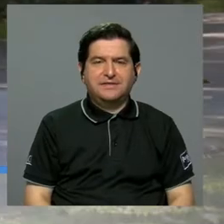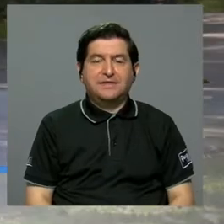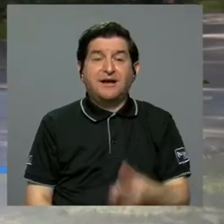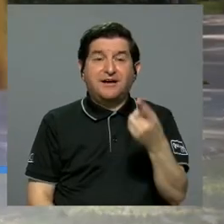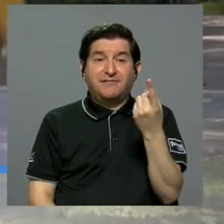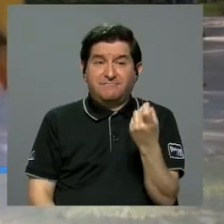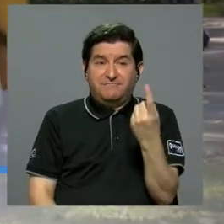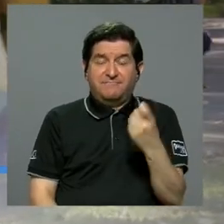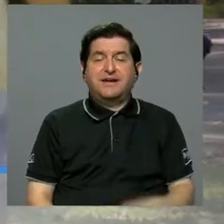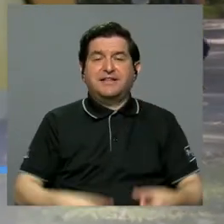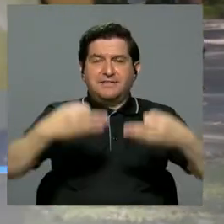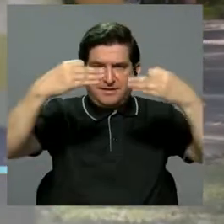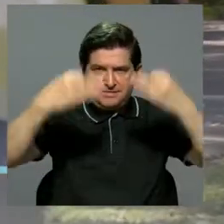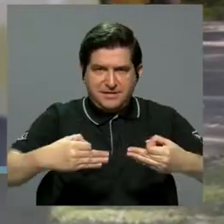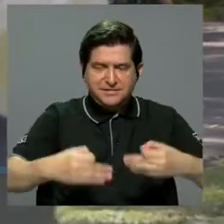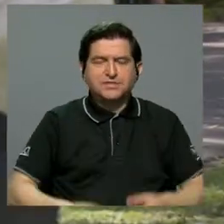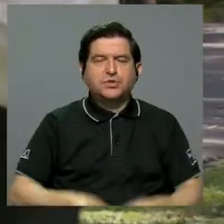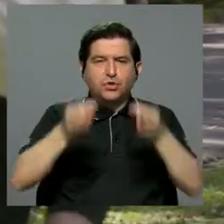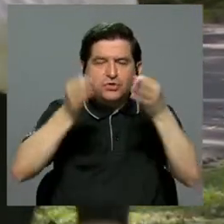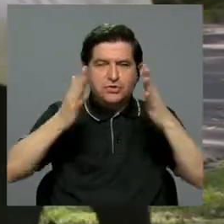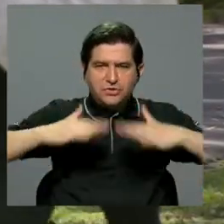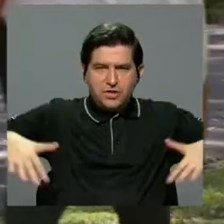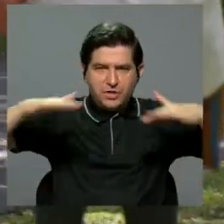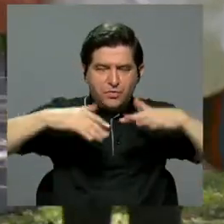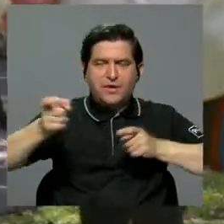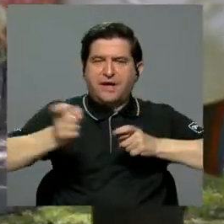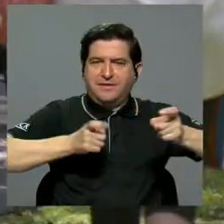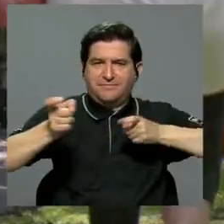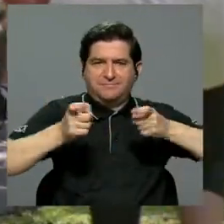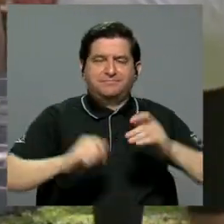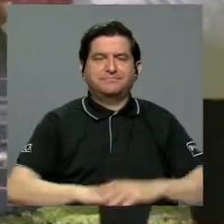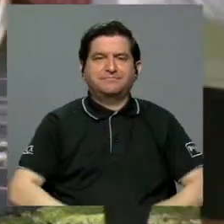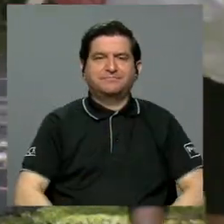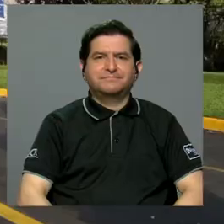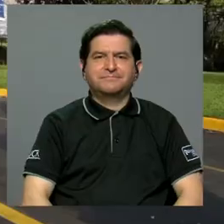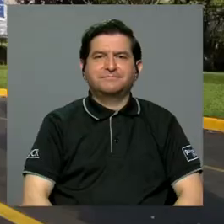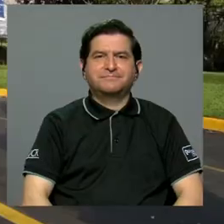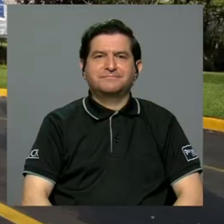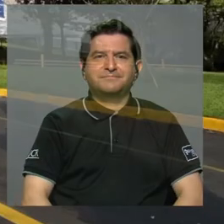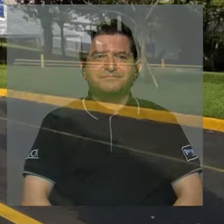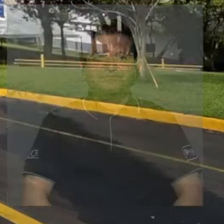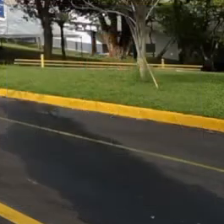ya que aún esperan una resolución del Tribunal Ambiental Administrativo.